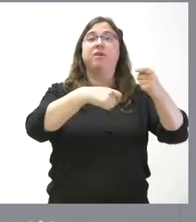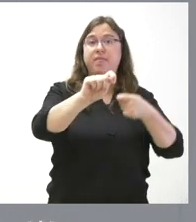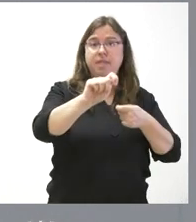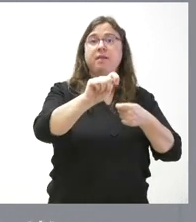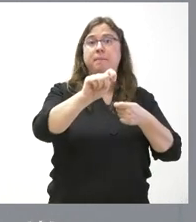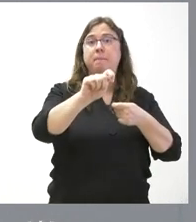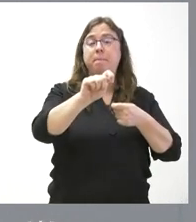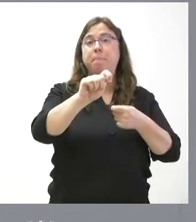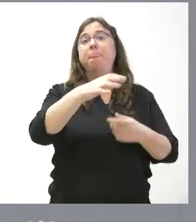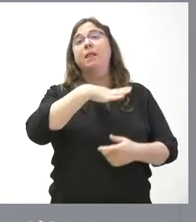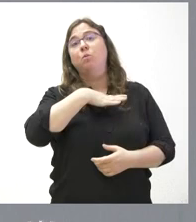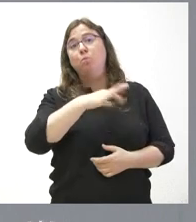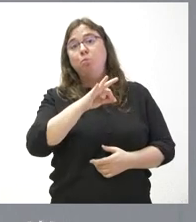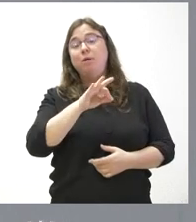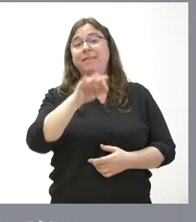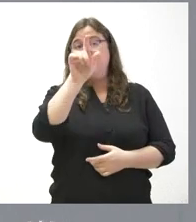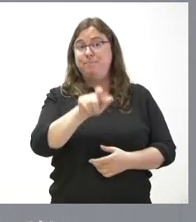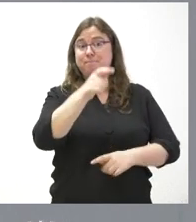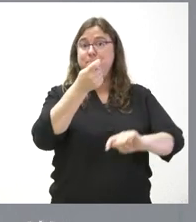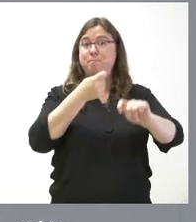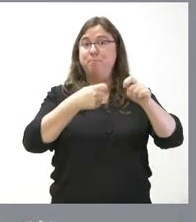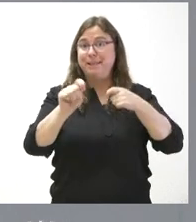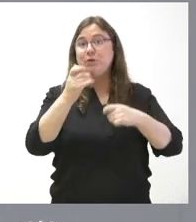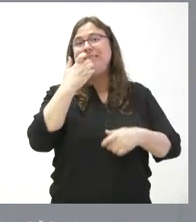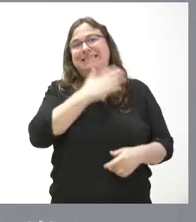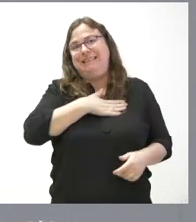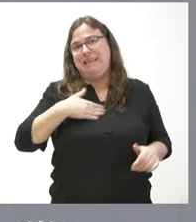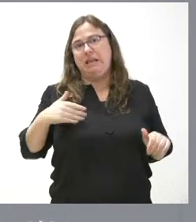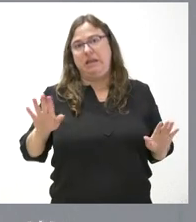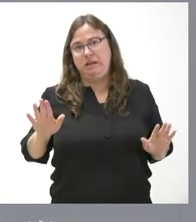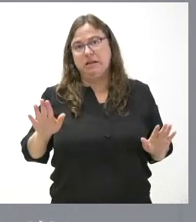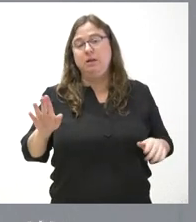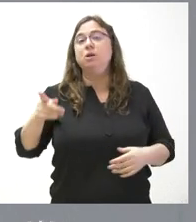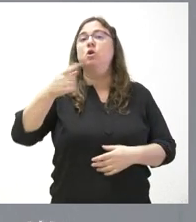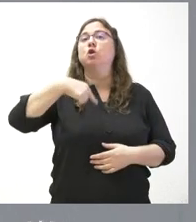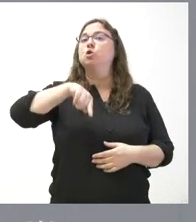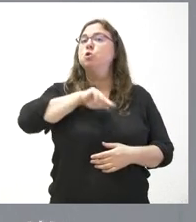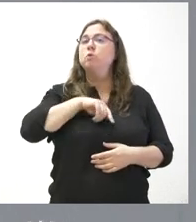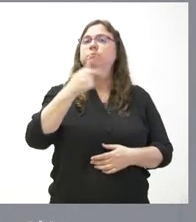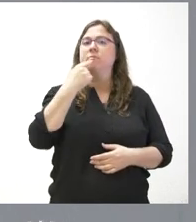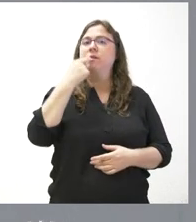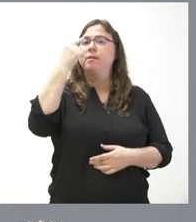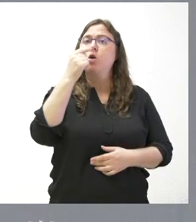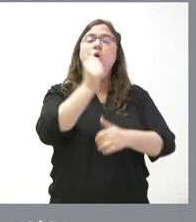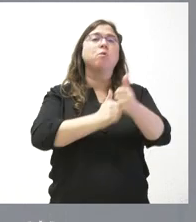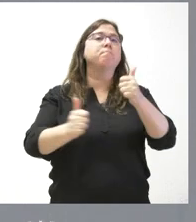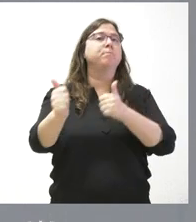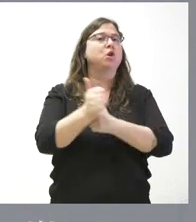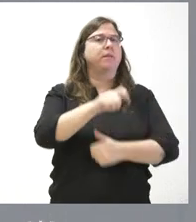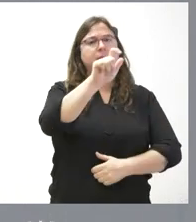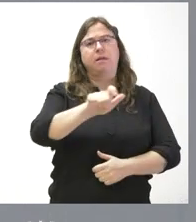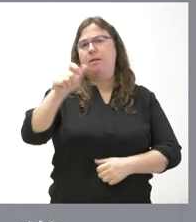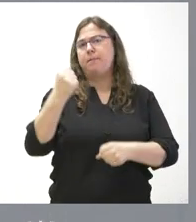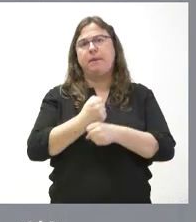la posibilidad de que el vendedor lo quiera hacer. Y desde aquí nosotros sí que le digo que nuestra prioridad van a ser los trabajadores,